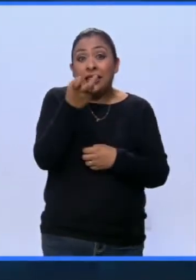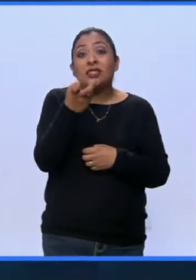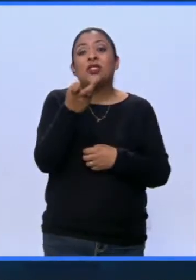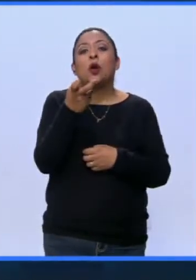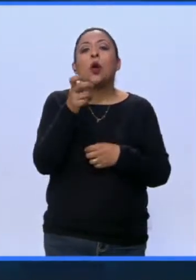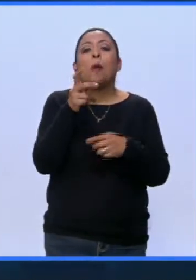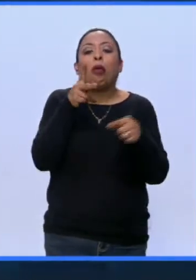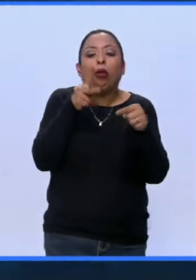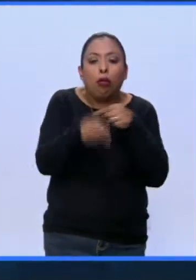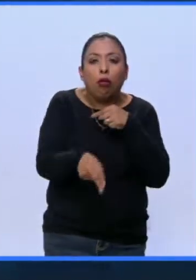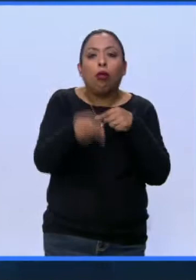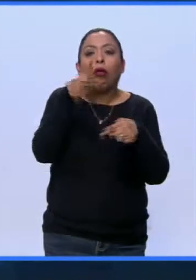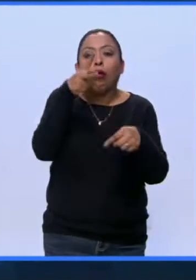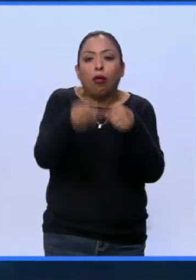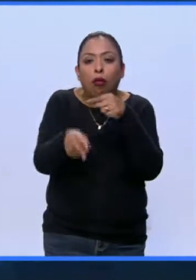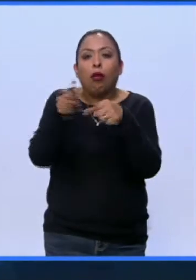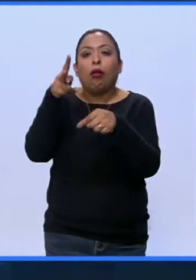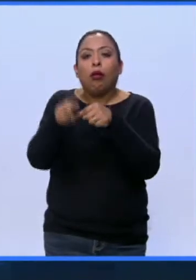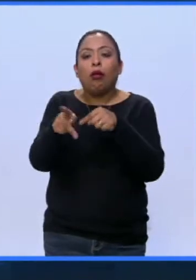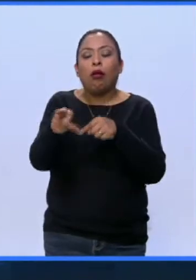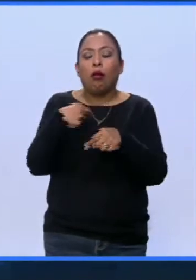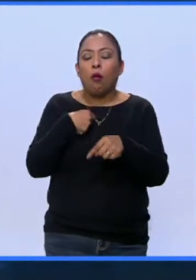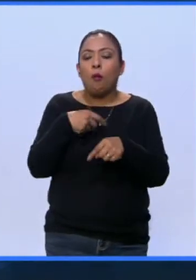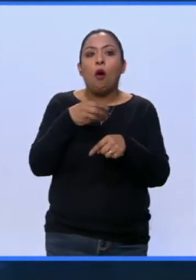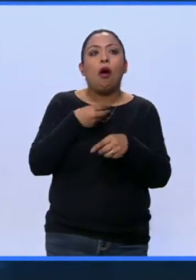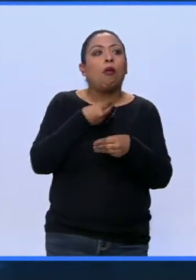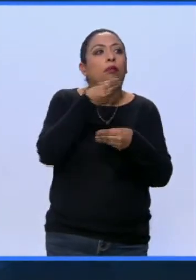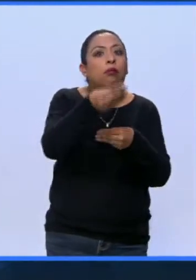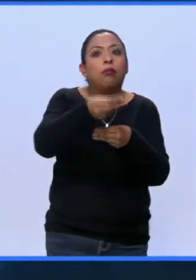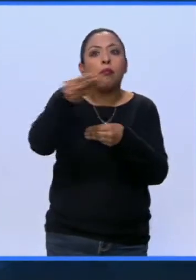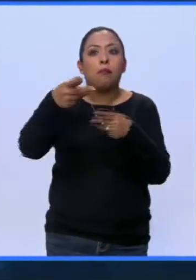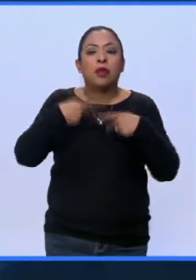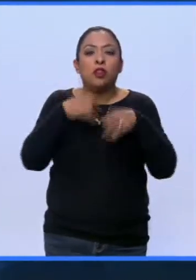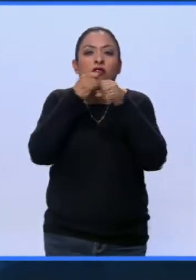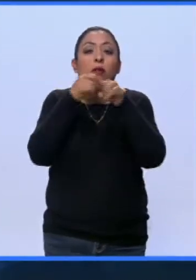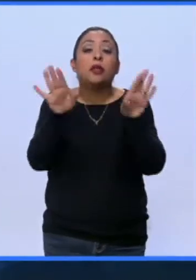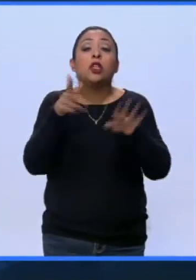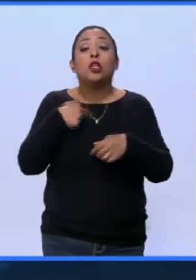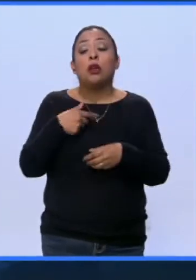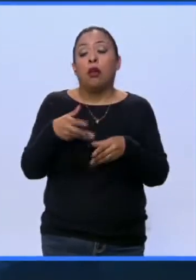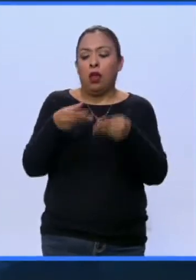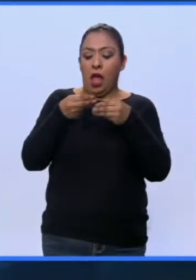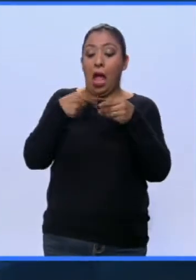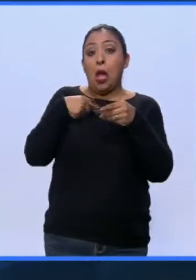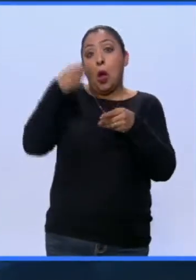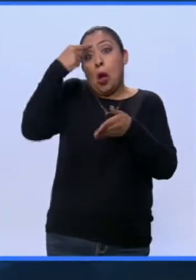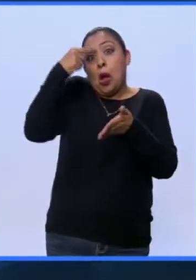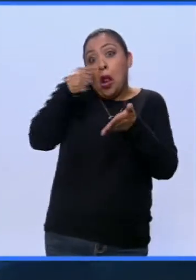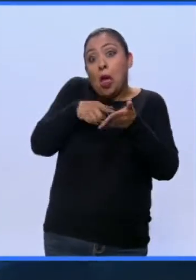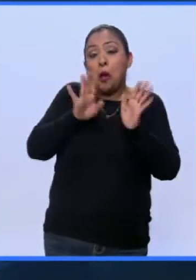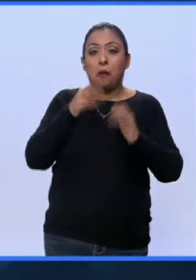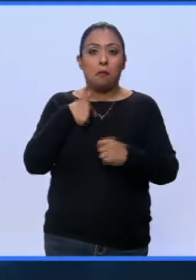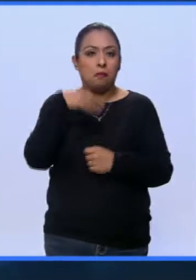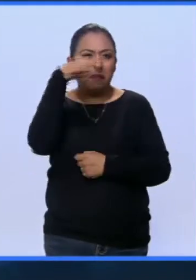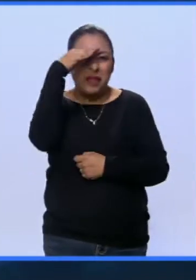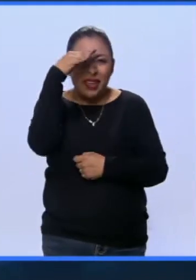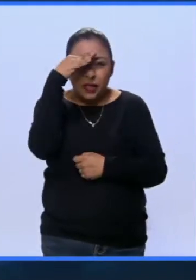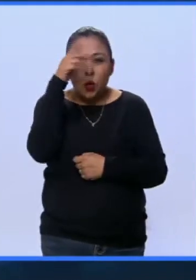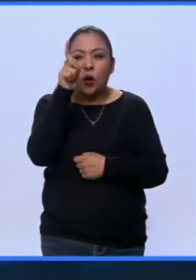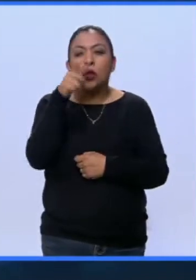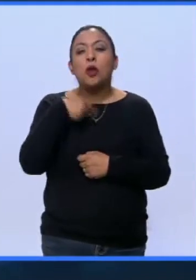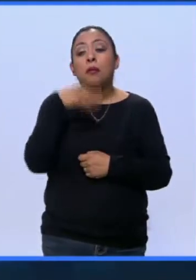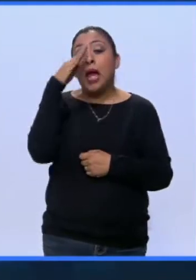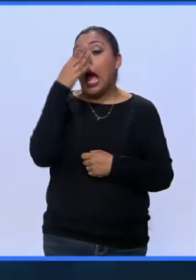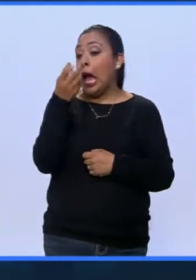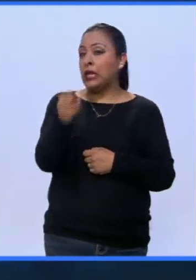a pedacitos a las mentes humanas y la gente supone que así es. Entonces, dar por hecho